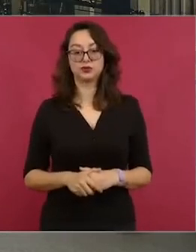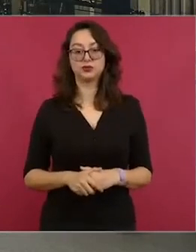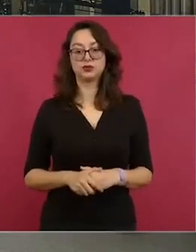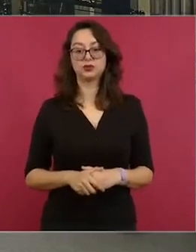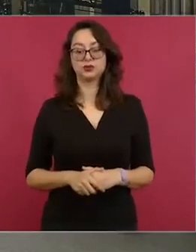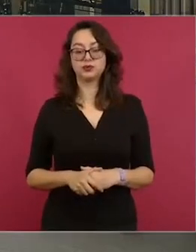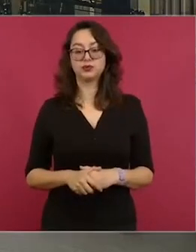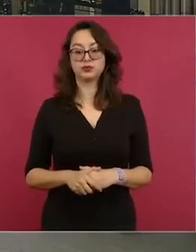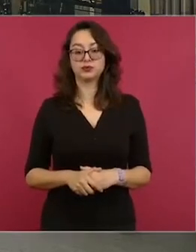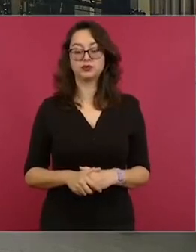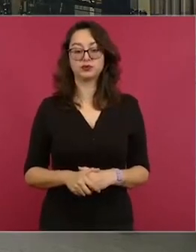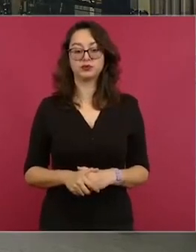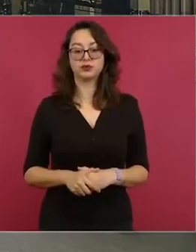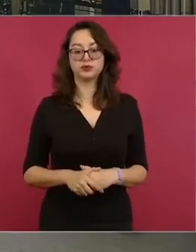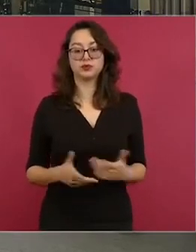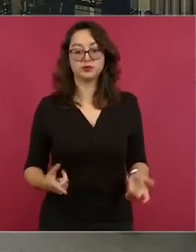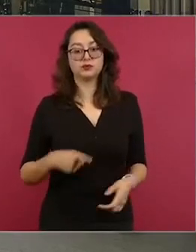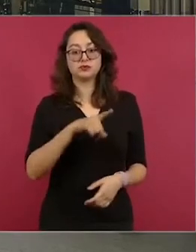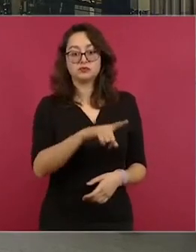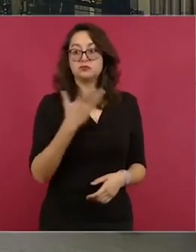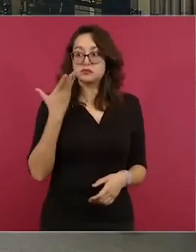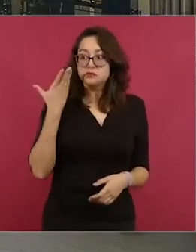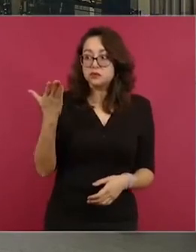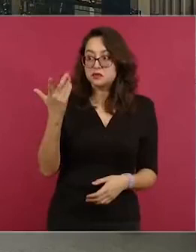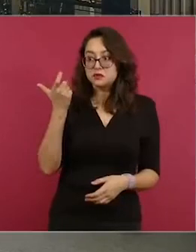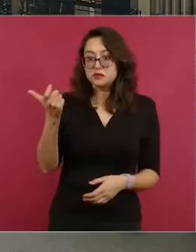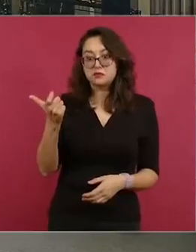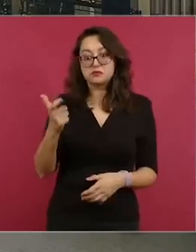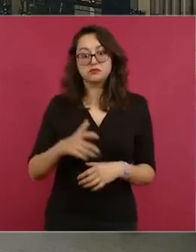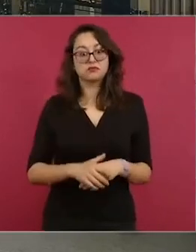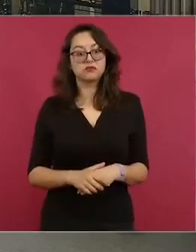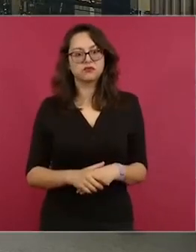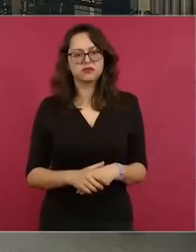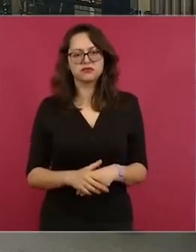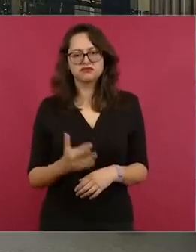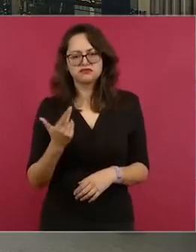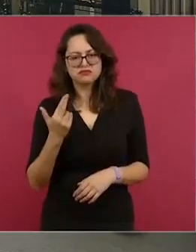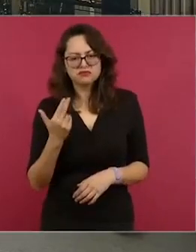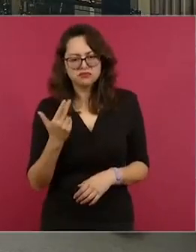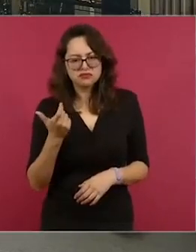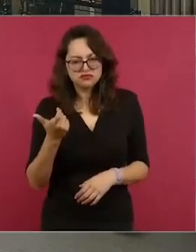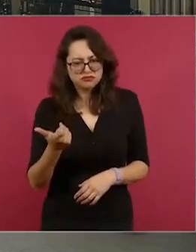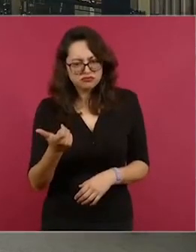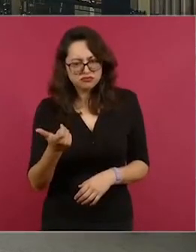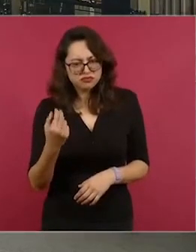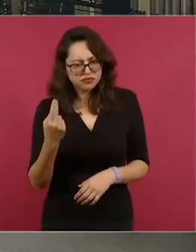que está solicitando, ¿veinticinco pesos? No. ¿Veinticinco?